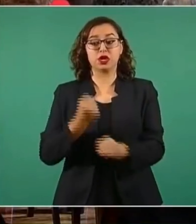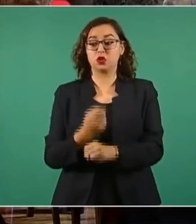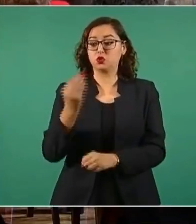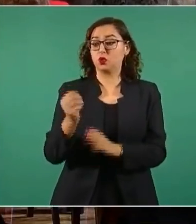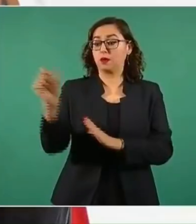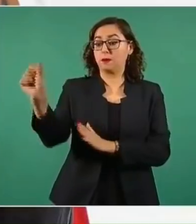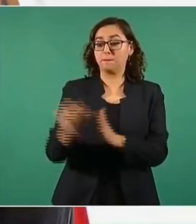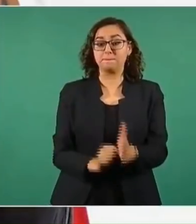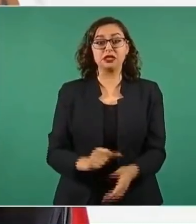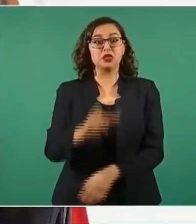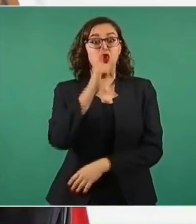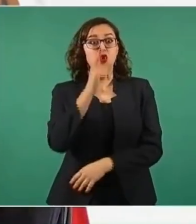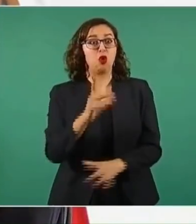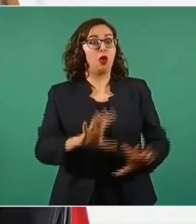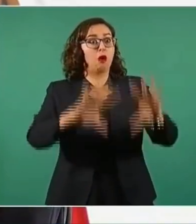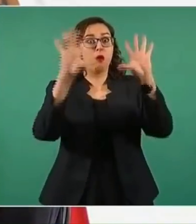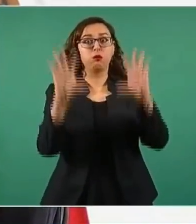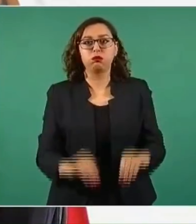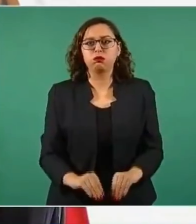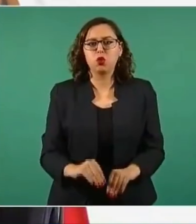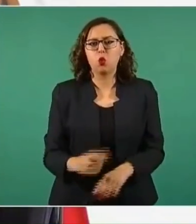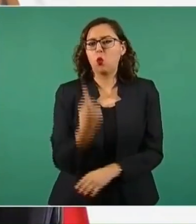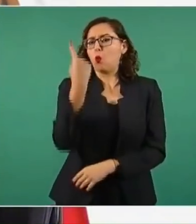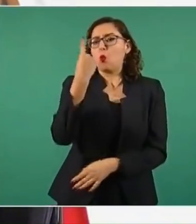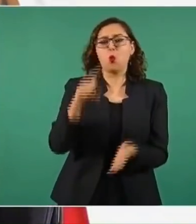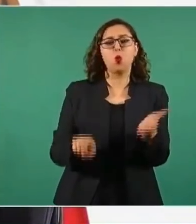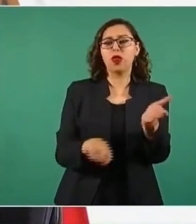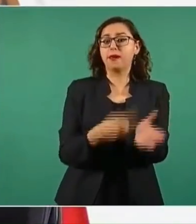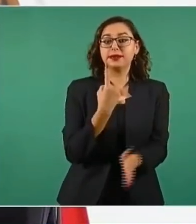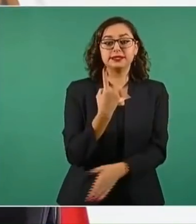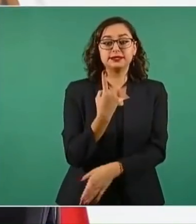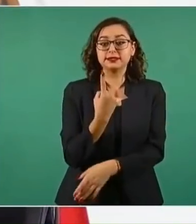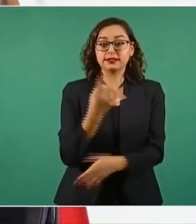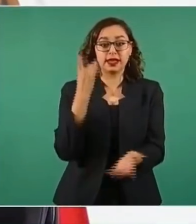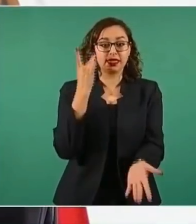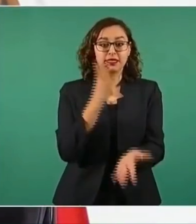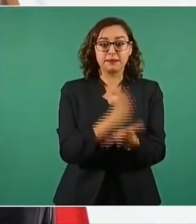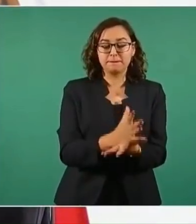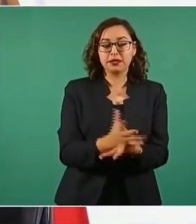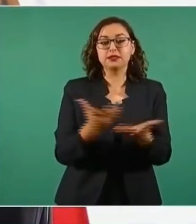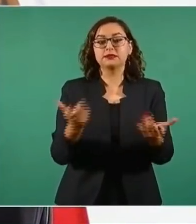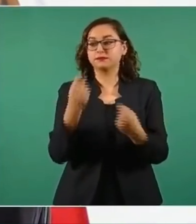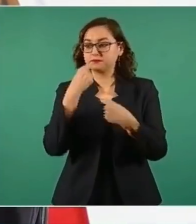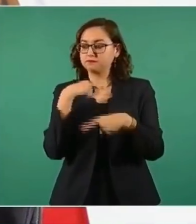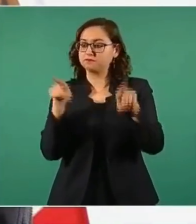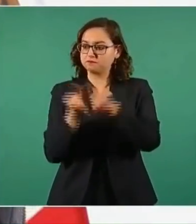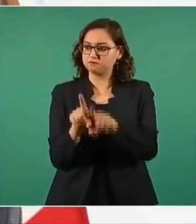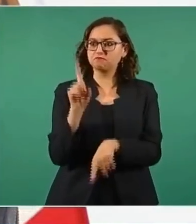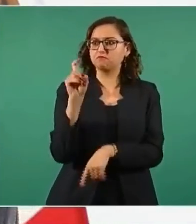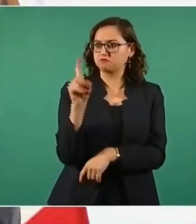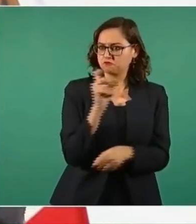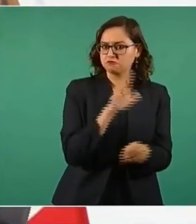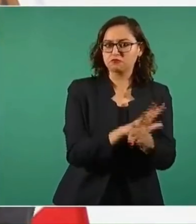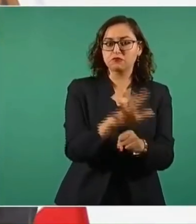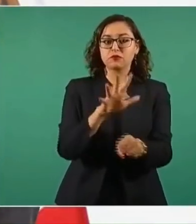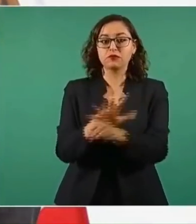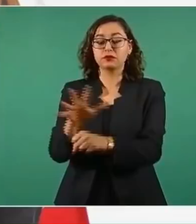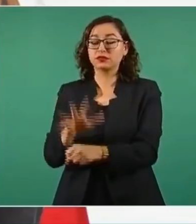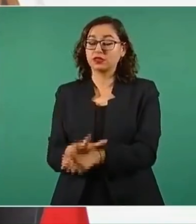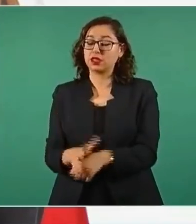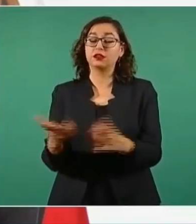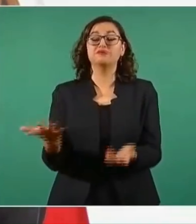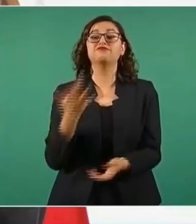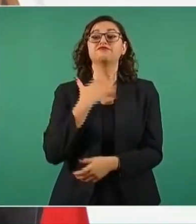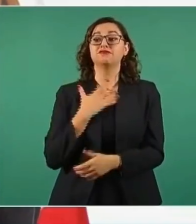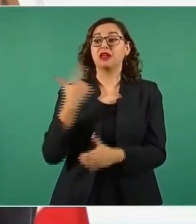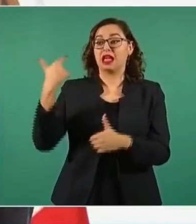de desabasto de agua. Se resolvió el problema de la escasez de gasolina que se originó por el combate al robo de